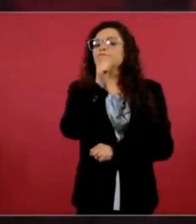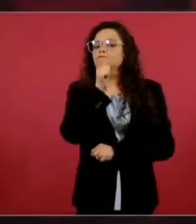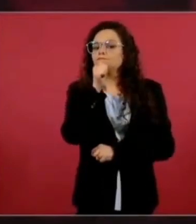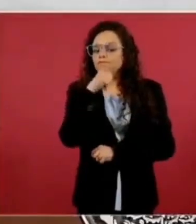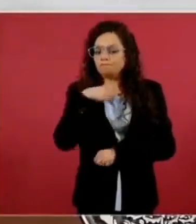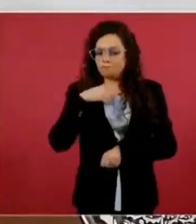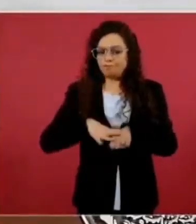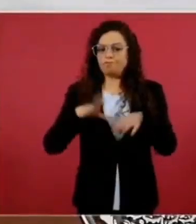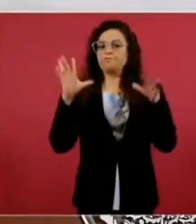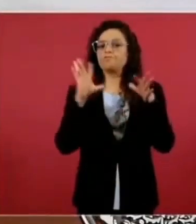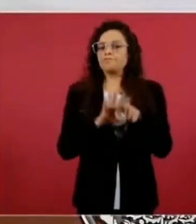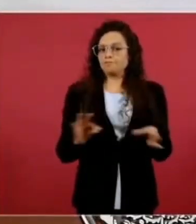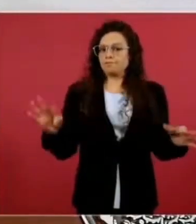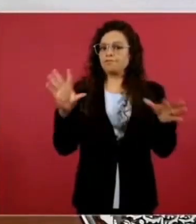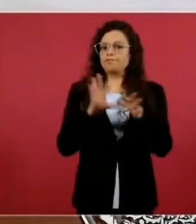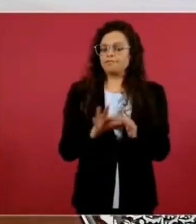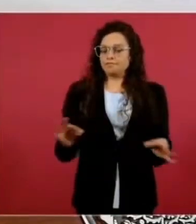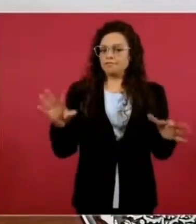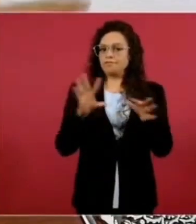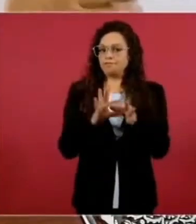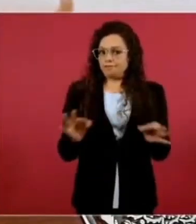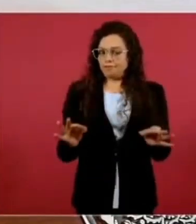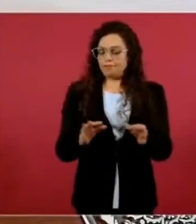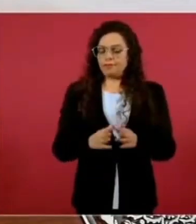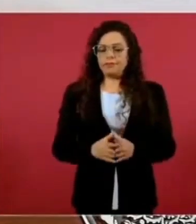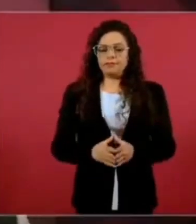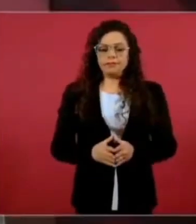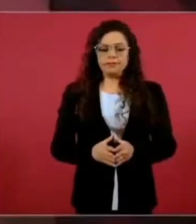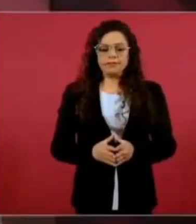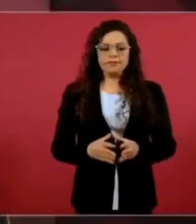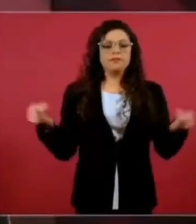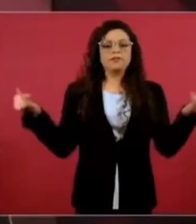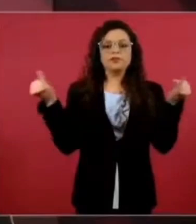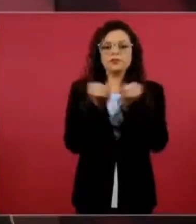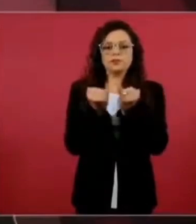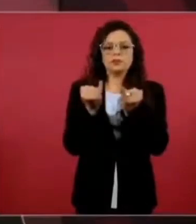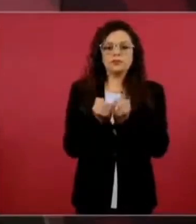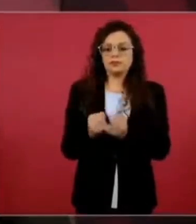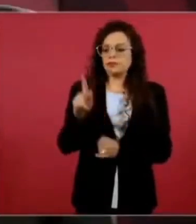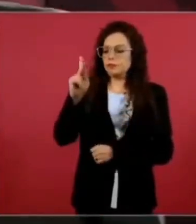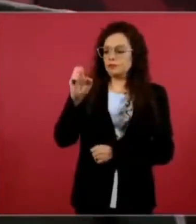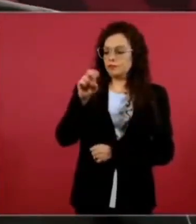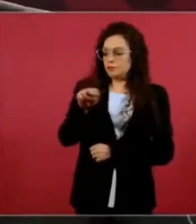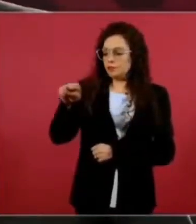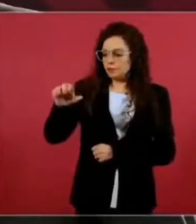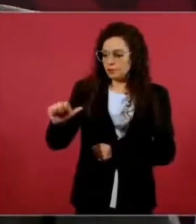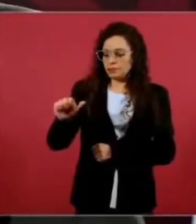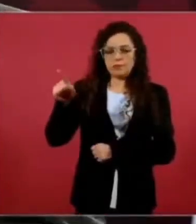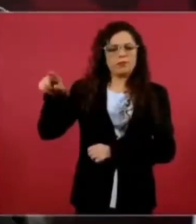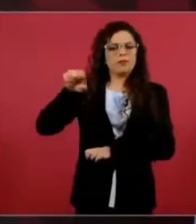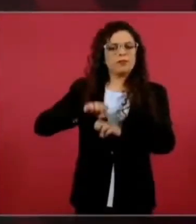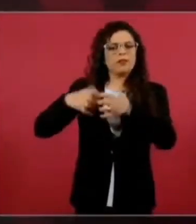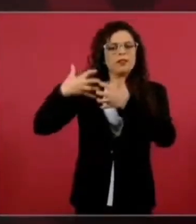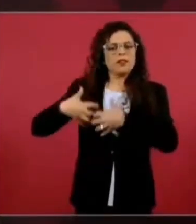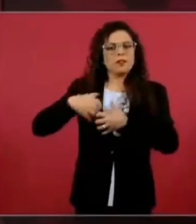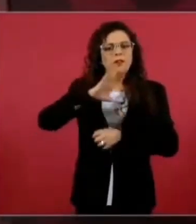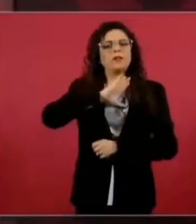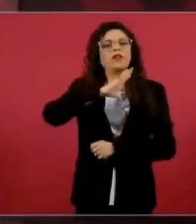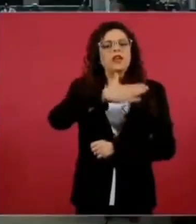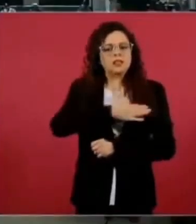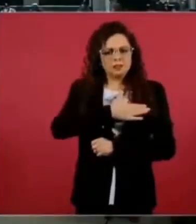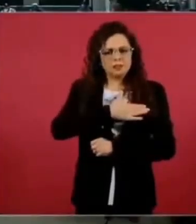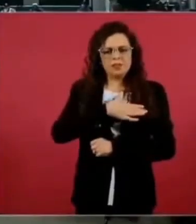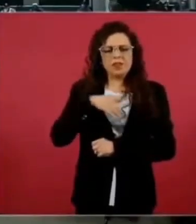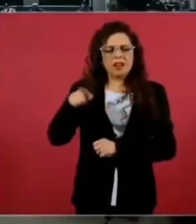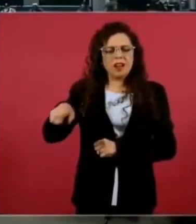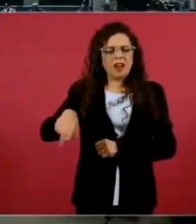Cuando Peña, otra empresa española, ¿cómo se llamaba?,